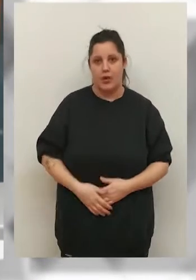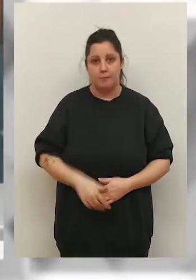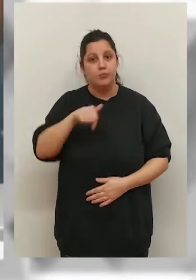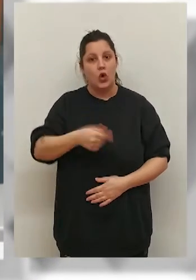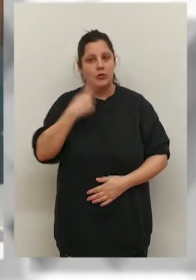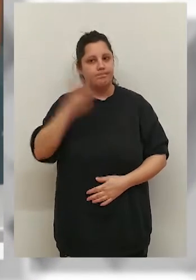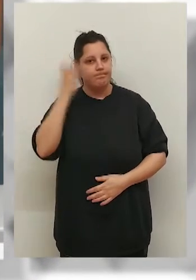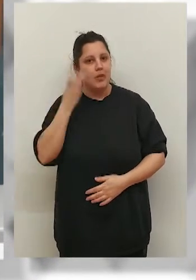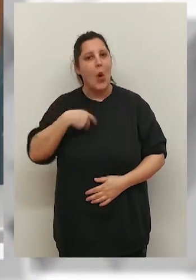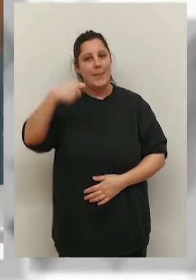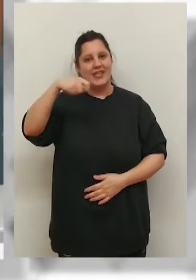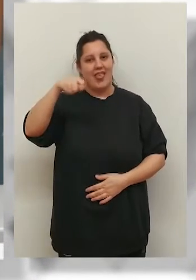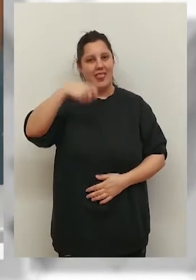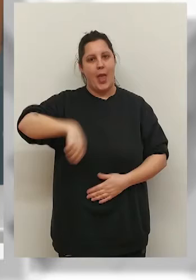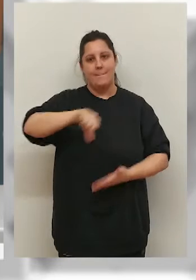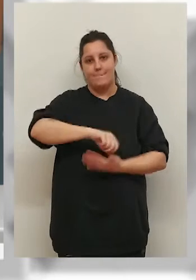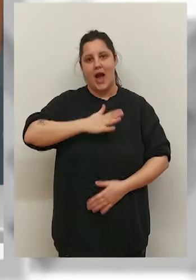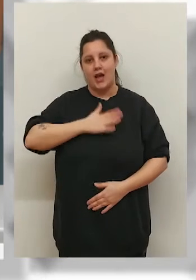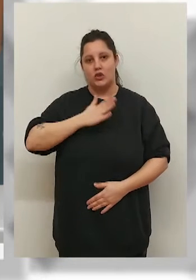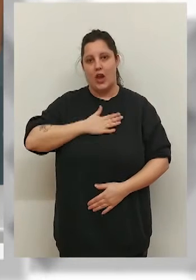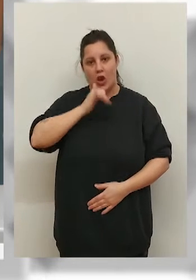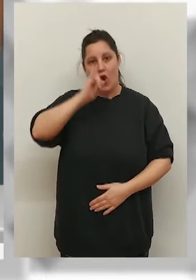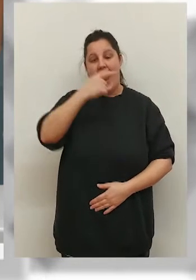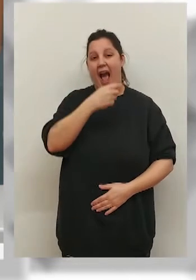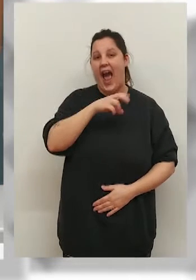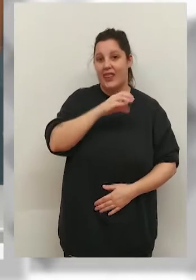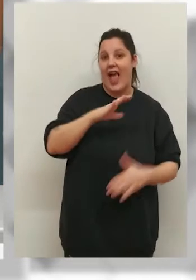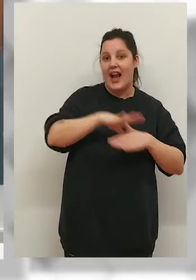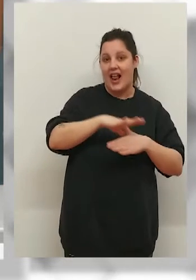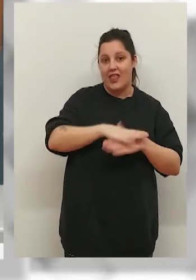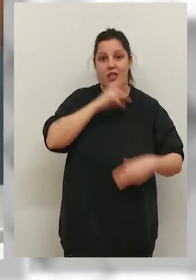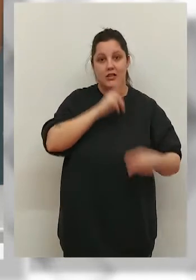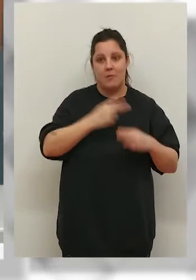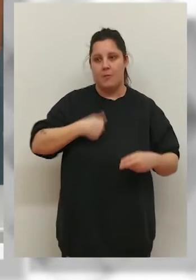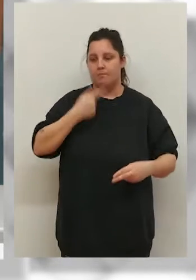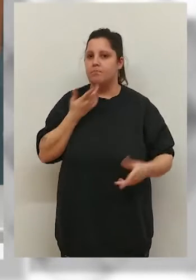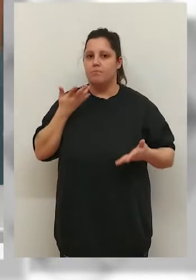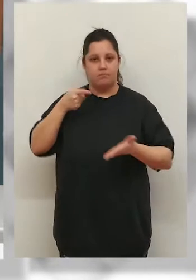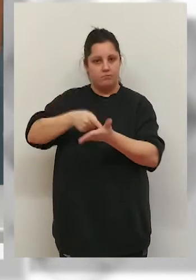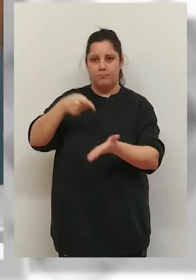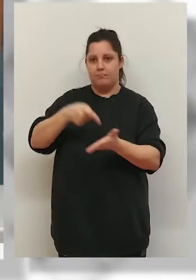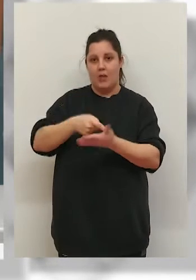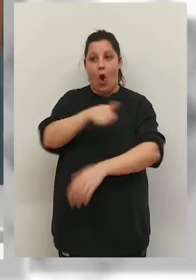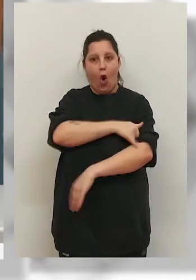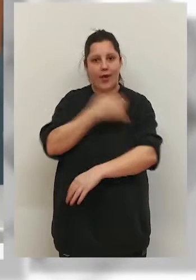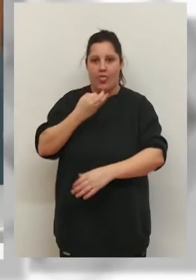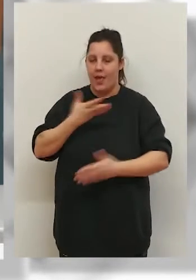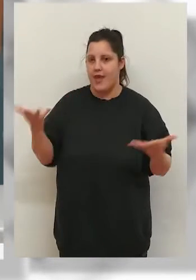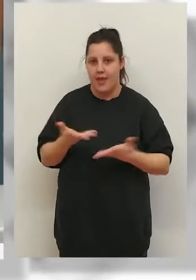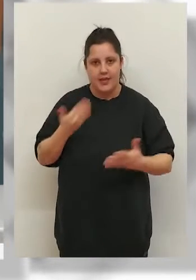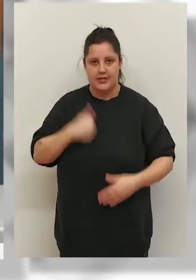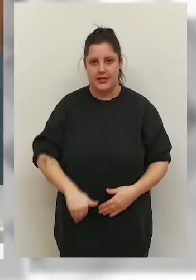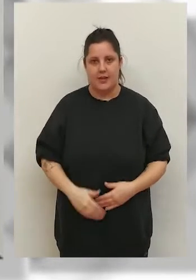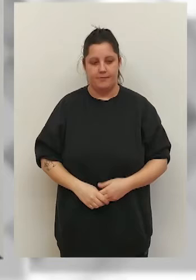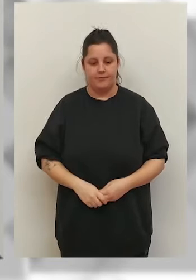insostenible. Hoy también hemos podido escuchar al presidente de la patronal riojana, García Calzada, también reclama al gobierno que actúe de inmediato.